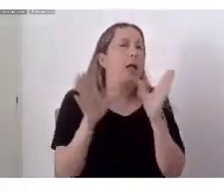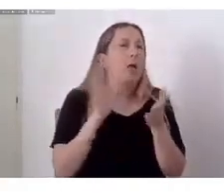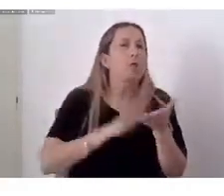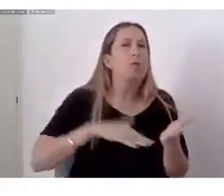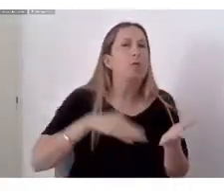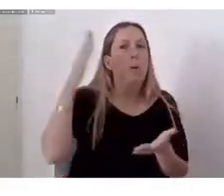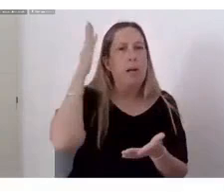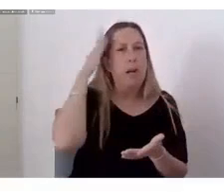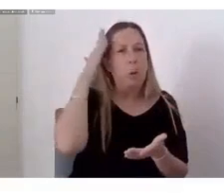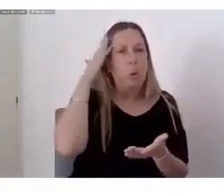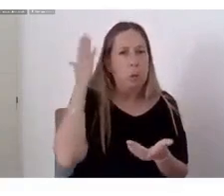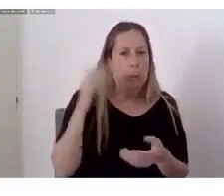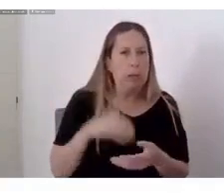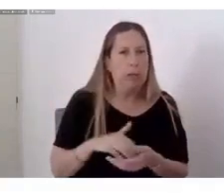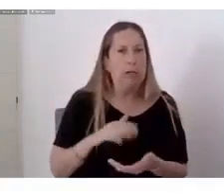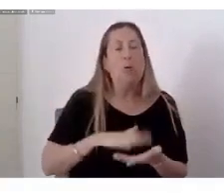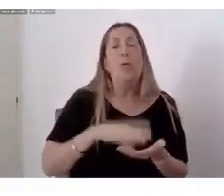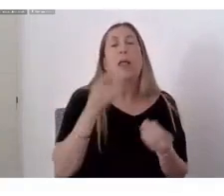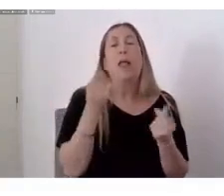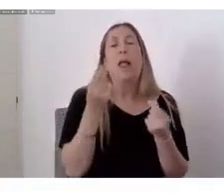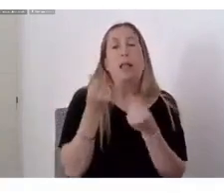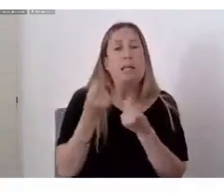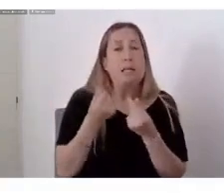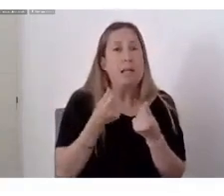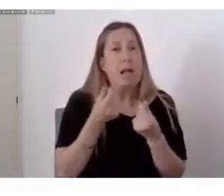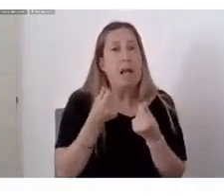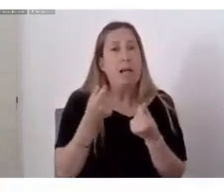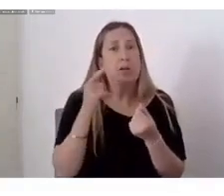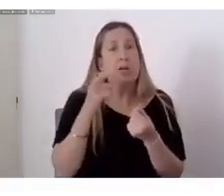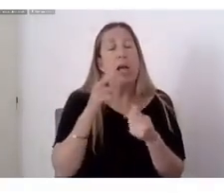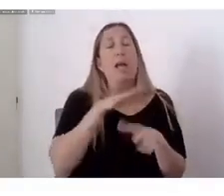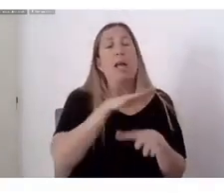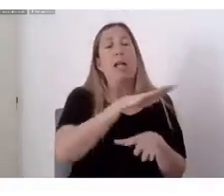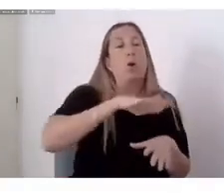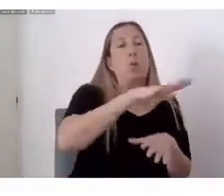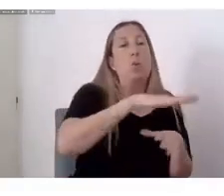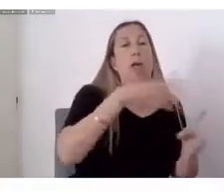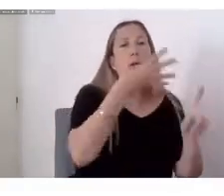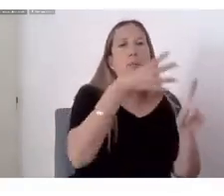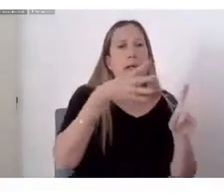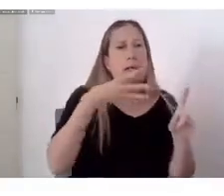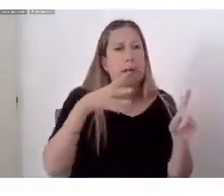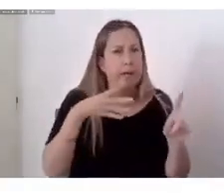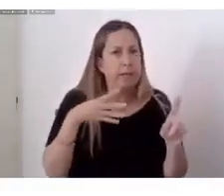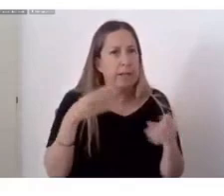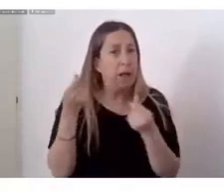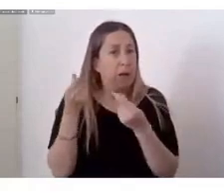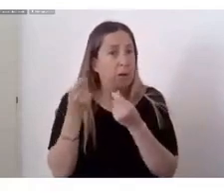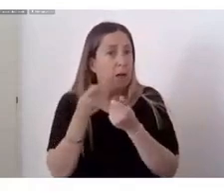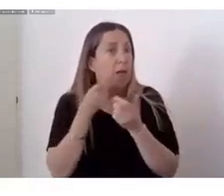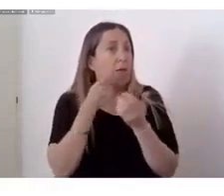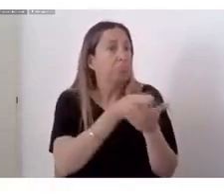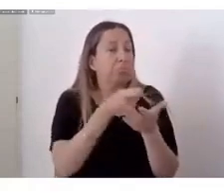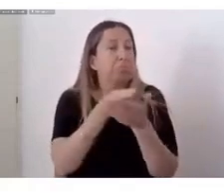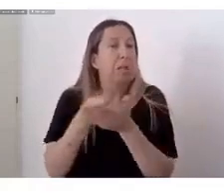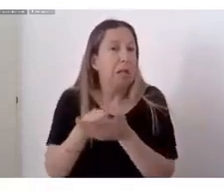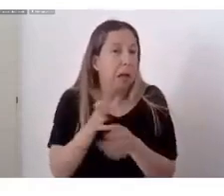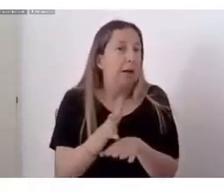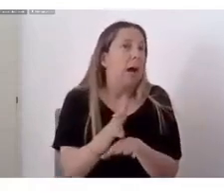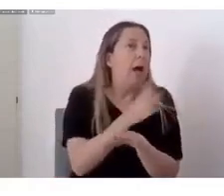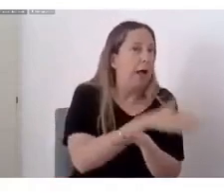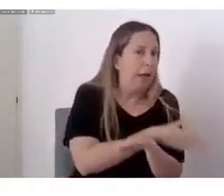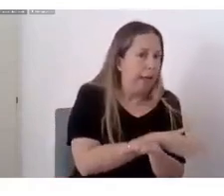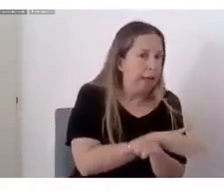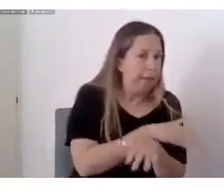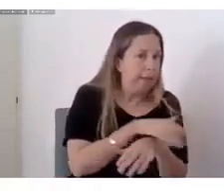inyectaba En la cultura Llegaba a las comunidades De LGBTIQ Más en Argentina Y lograba O permitía Que nosotras Tengamos Una